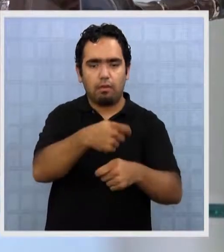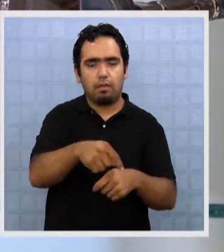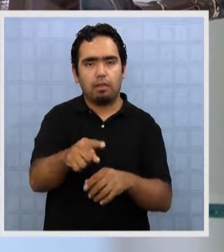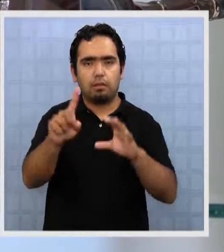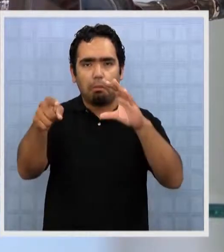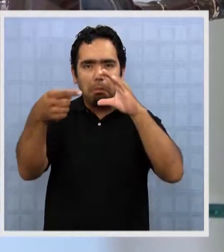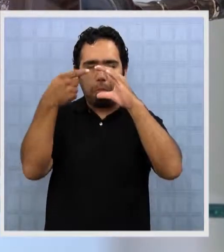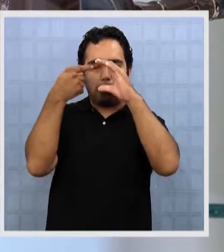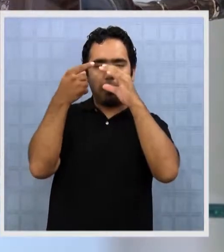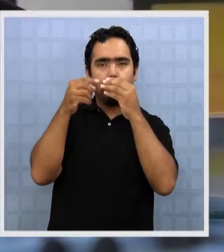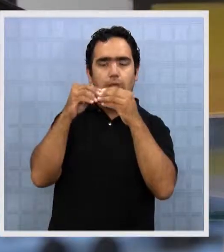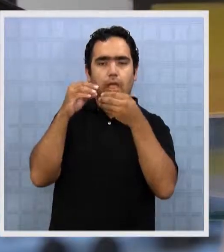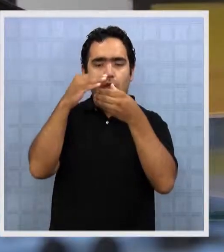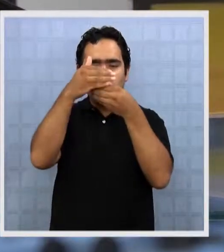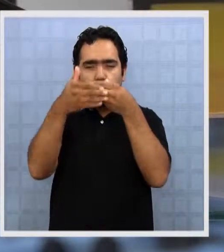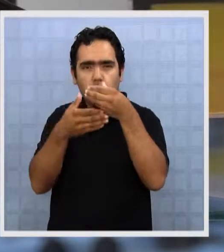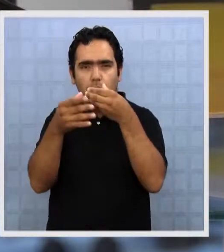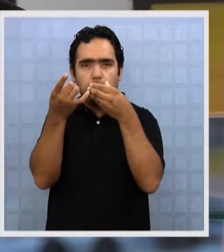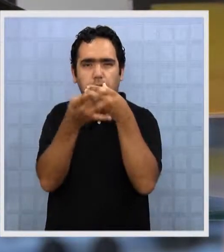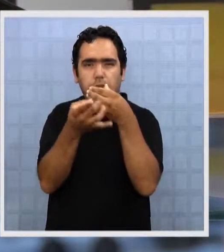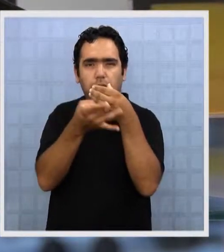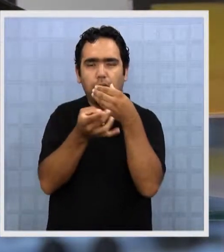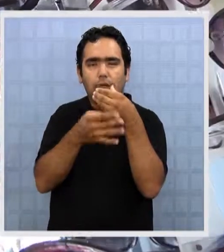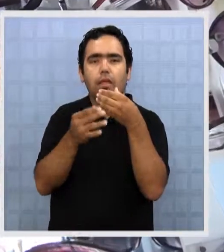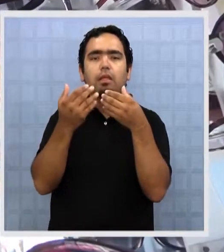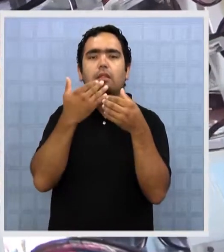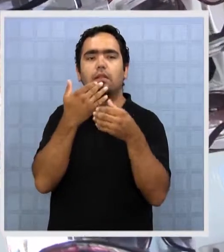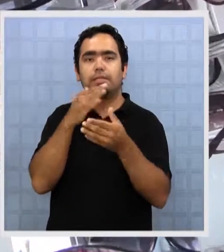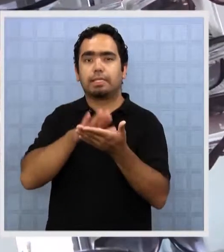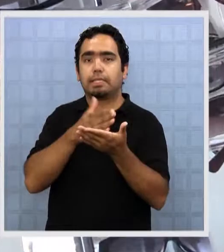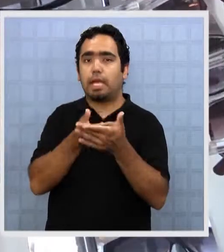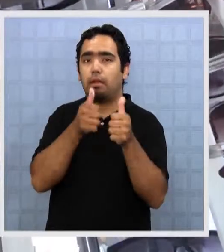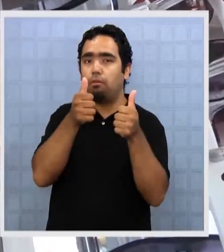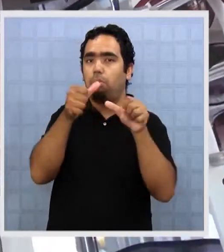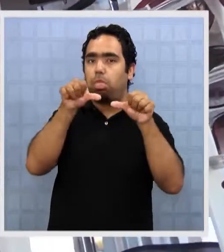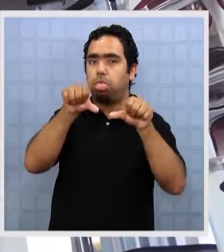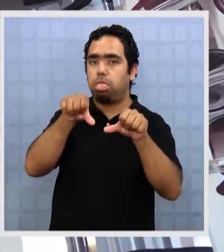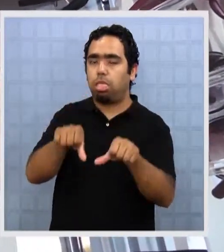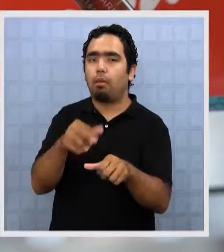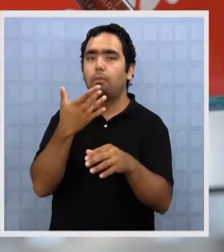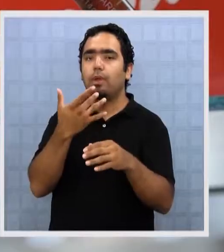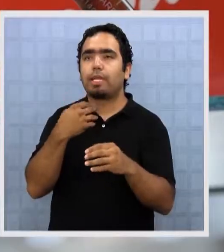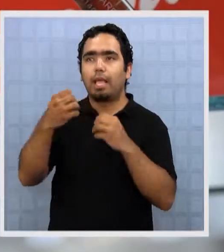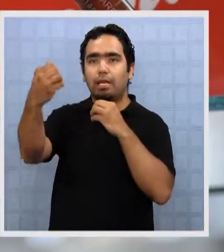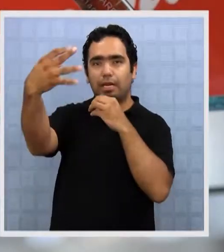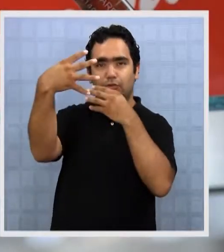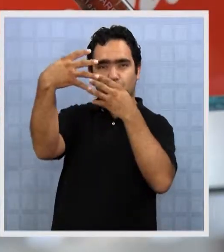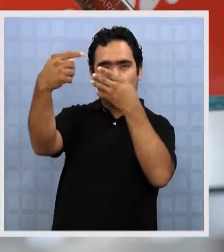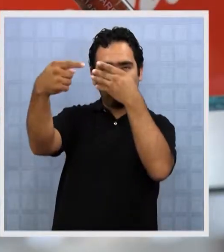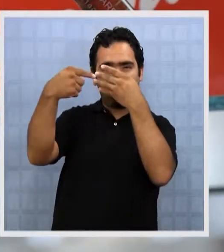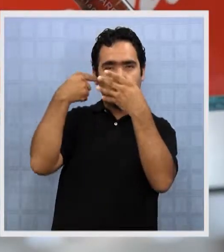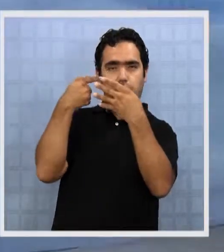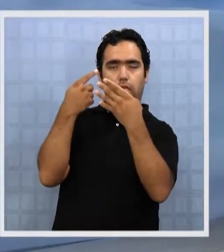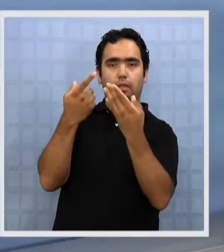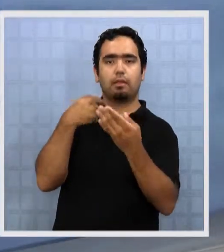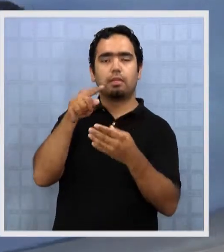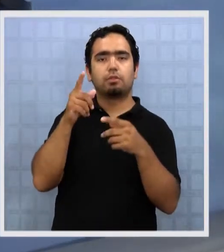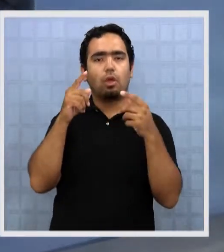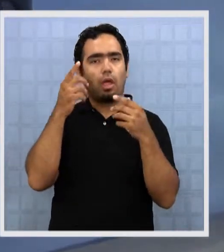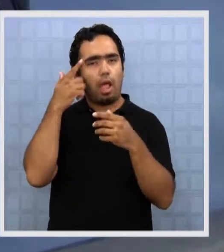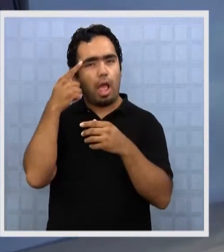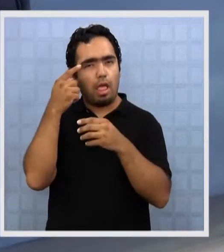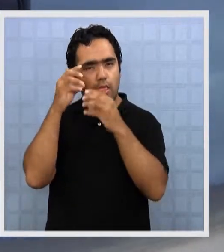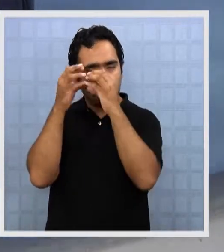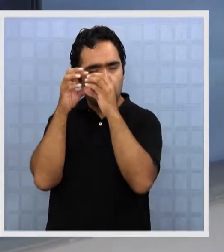la vía pública dañan las pupilas y comprometen seriamente la salud visual, pues aumentan el paso de la radiación a los ojos, lo que